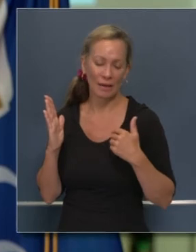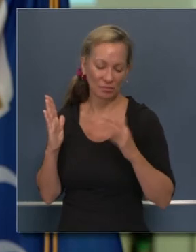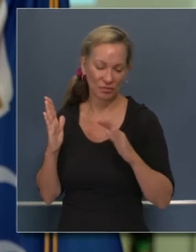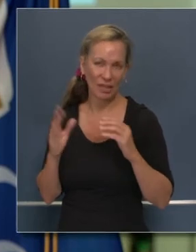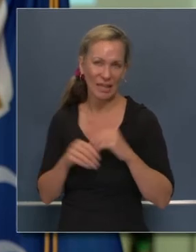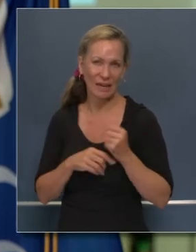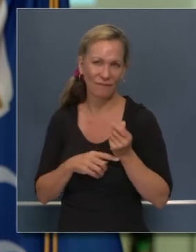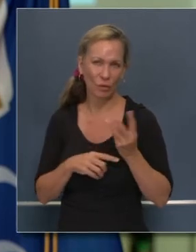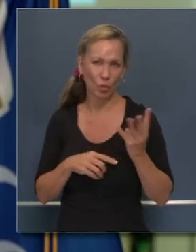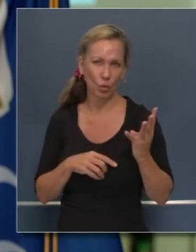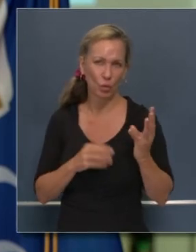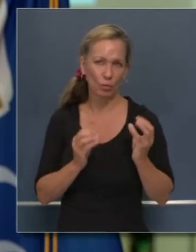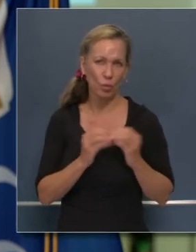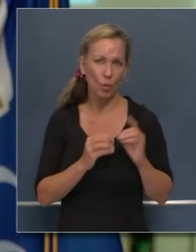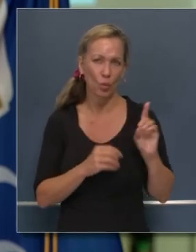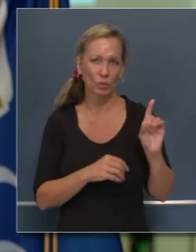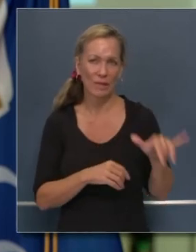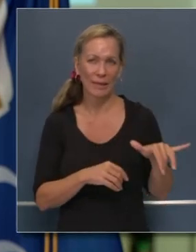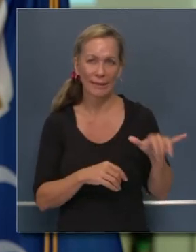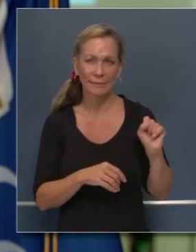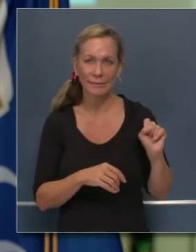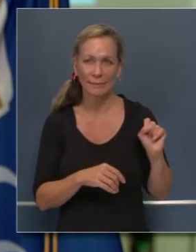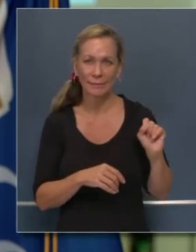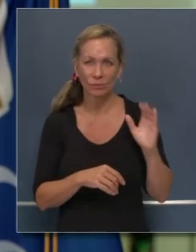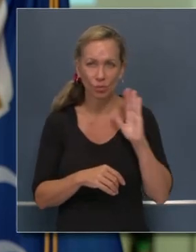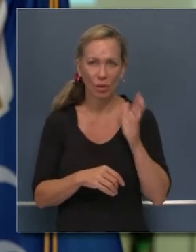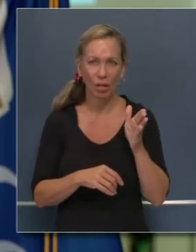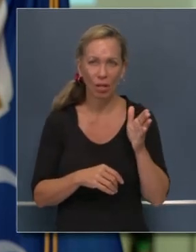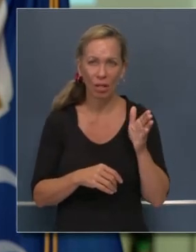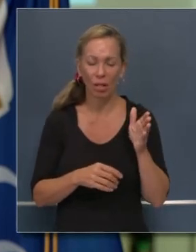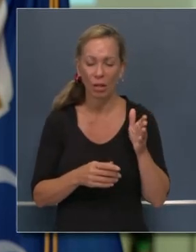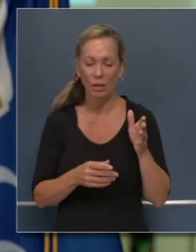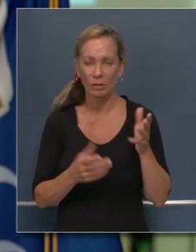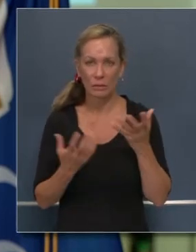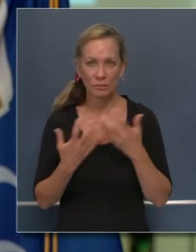próximos dos días y lo haremos público muy pronto para todos.